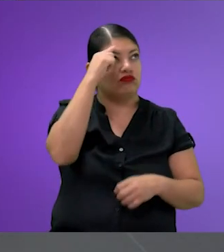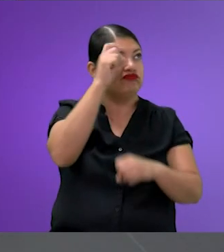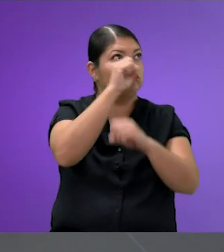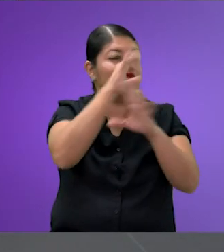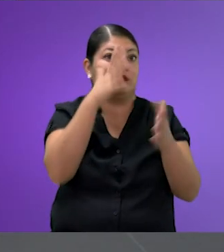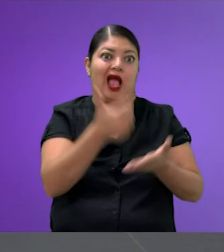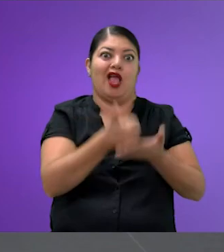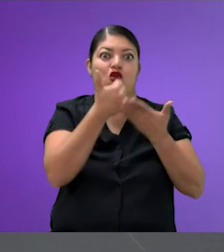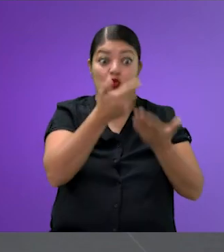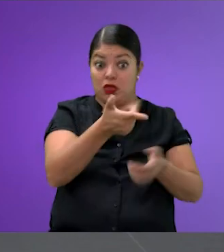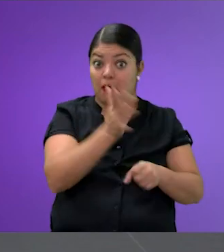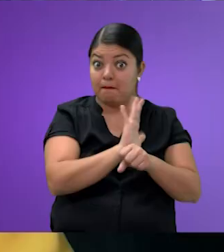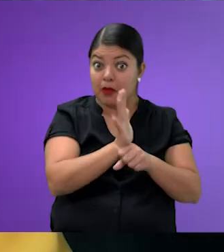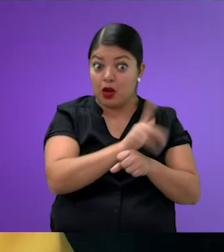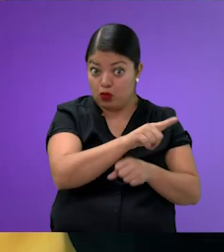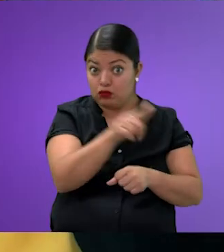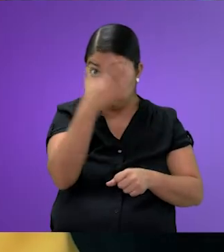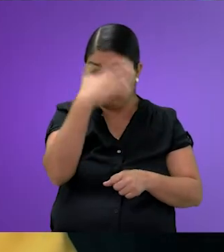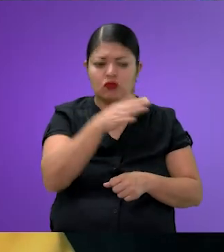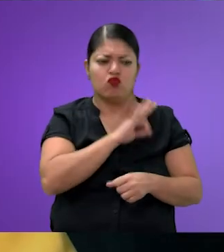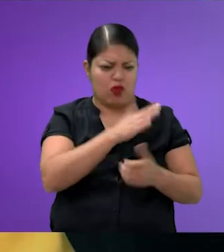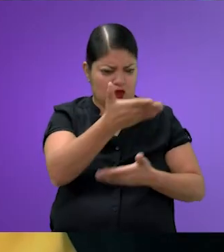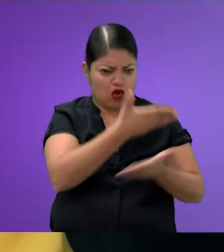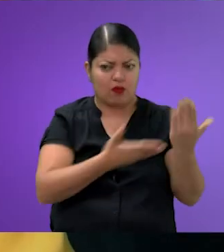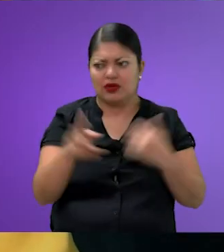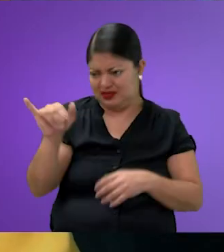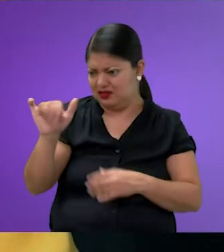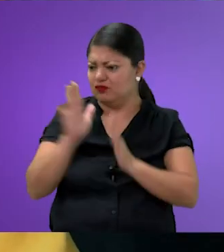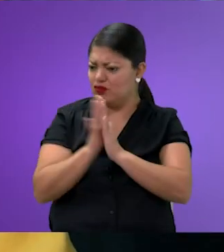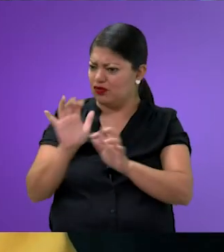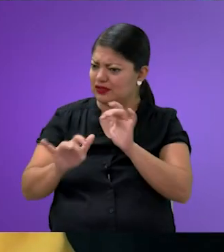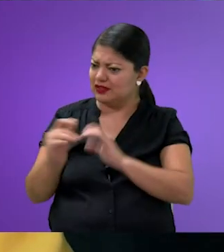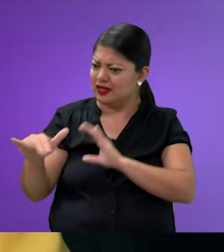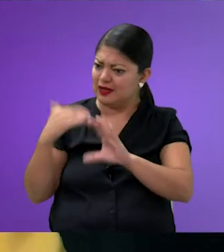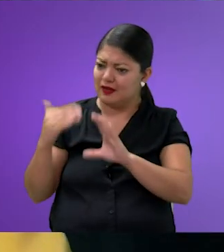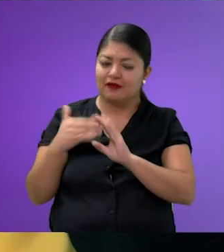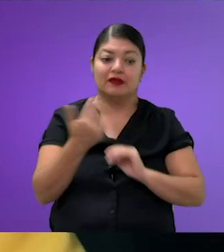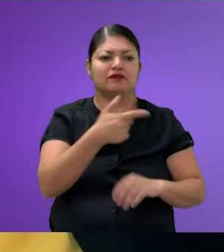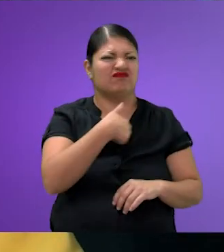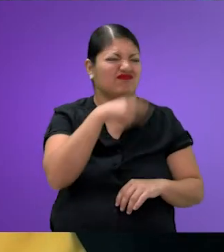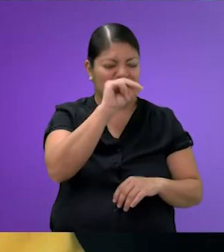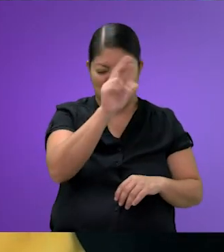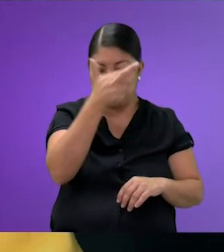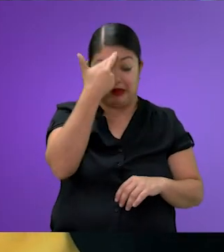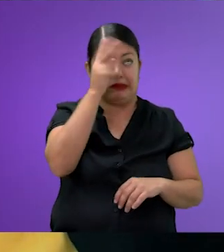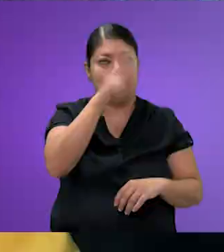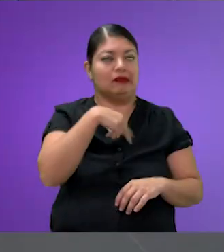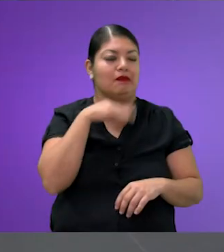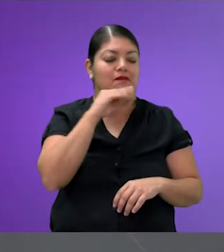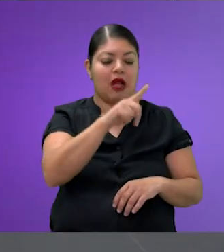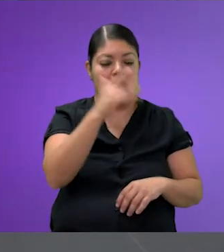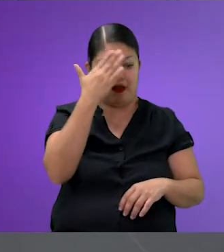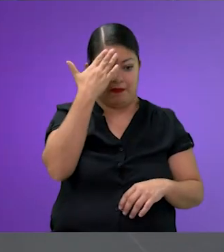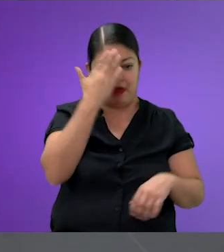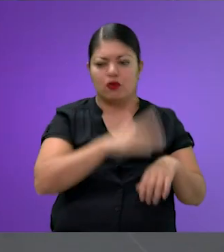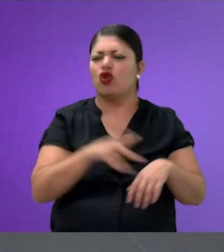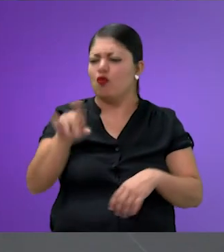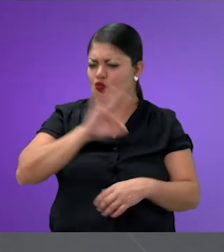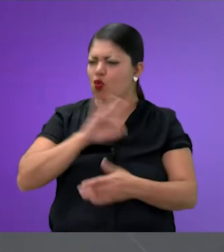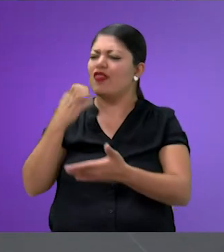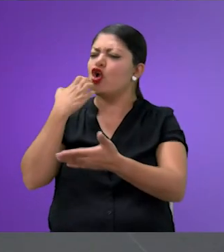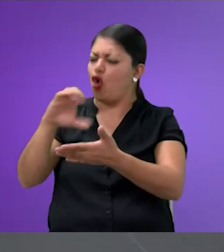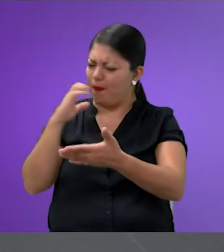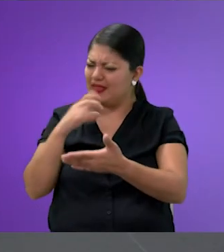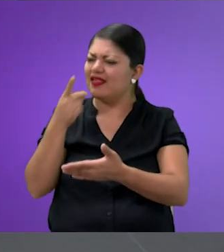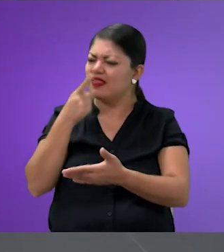otras películas, también que nos compartan, porque sé que hay más, no recuerdo muchas ahorita, porque tengo muy mala memoria. Que lo pongan aquí en los comentarios. Que lo pongan en los comentarios